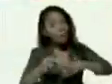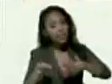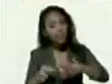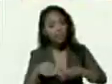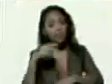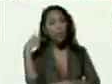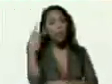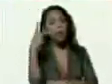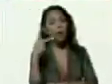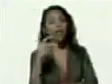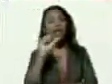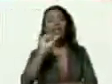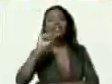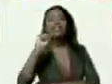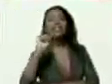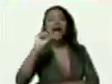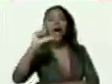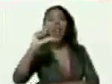Salón